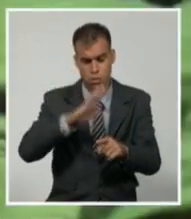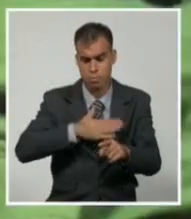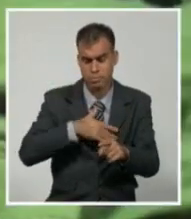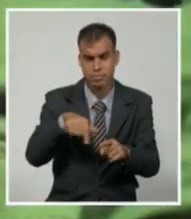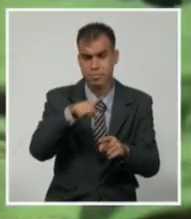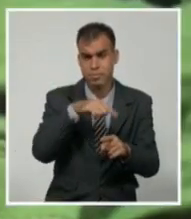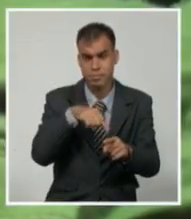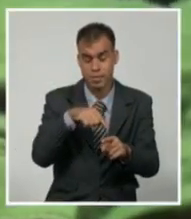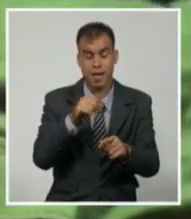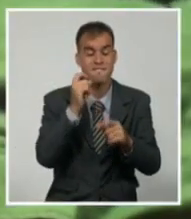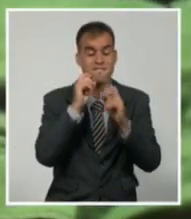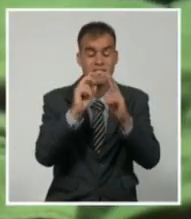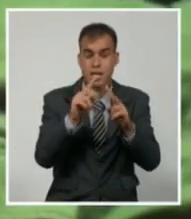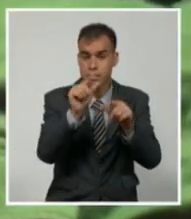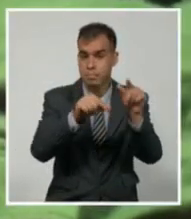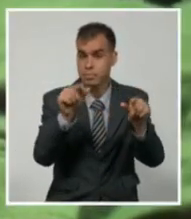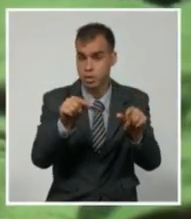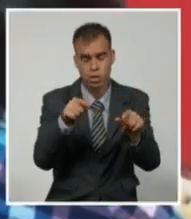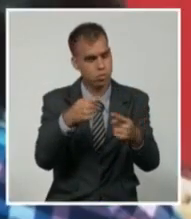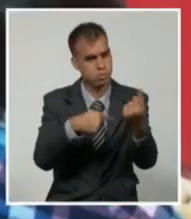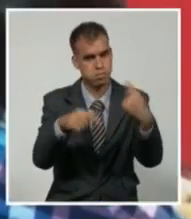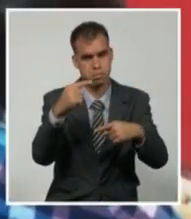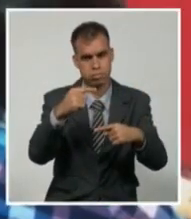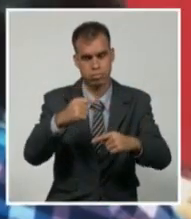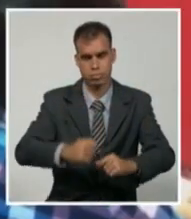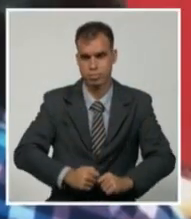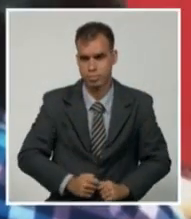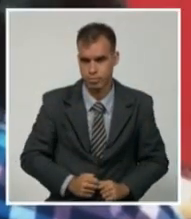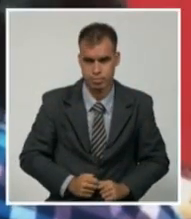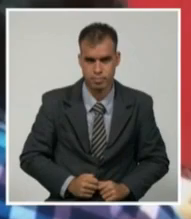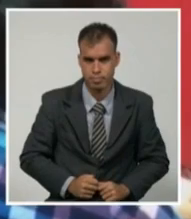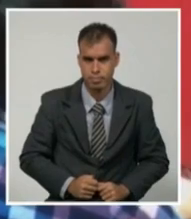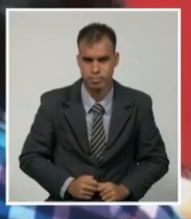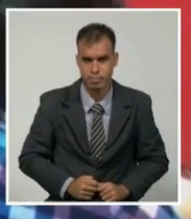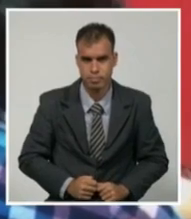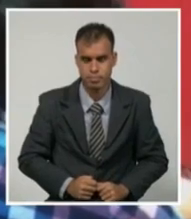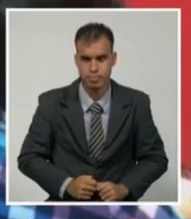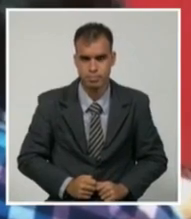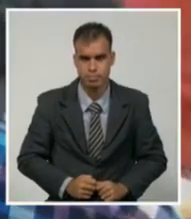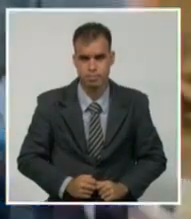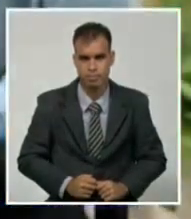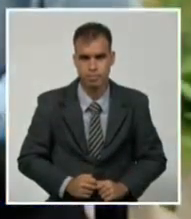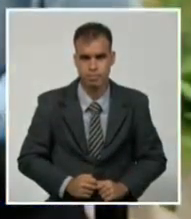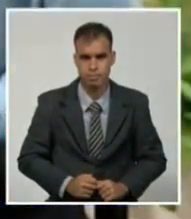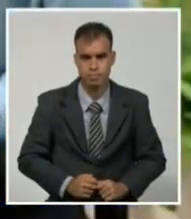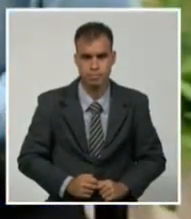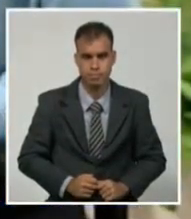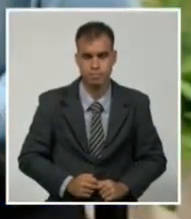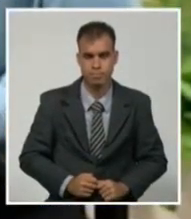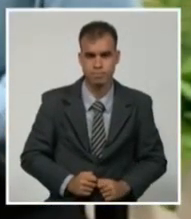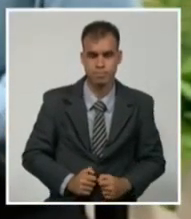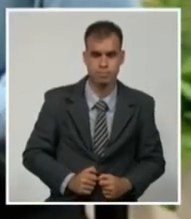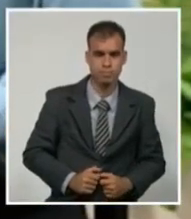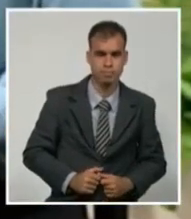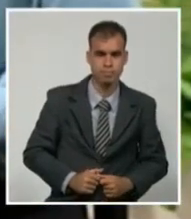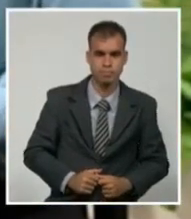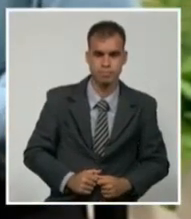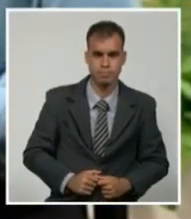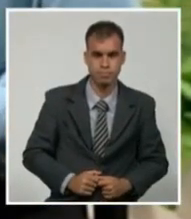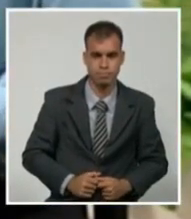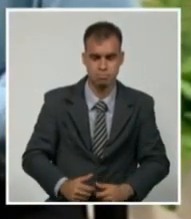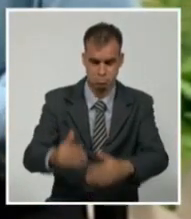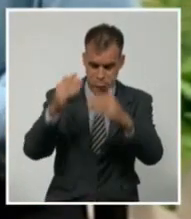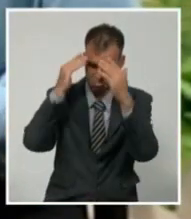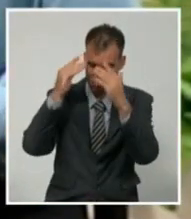son acciones de primer orden. Catiusca León, Sistema Informativo de la Televisión Cubana. Muchísimas gracias a la